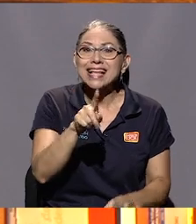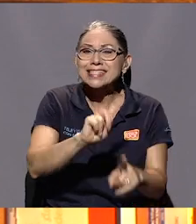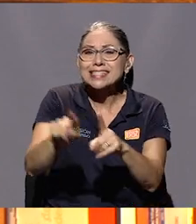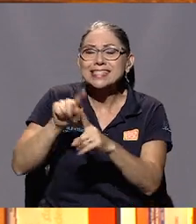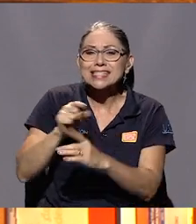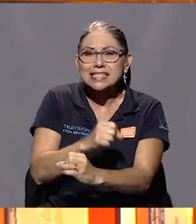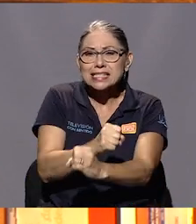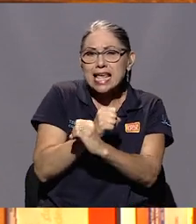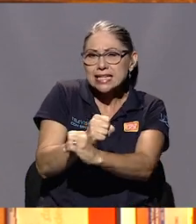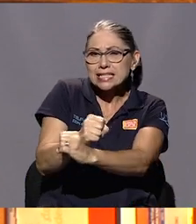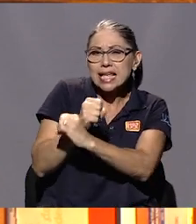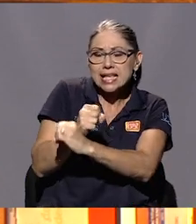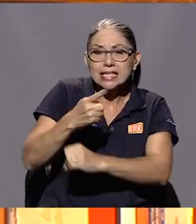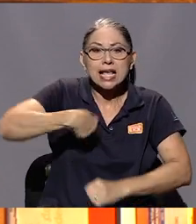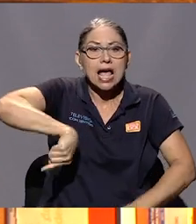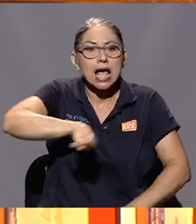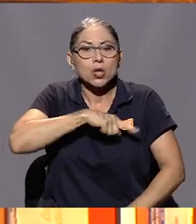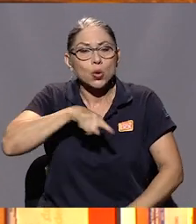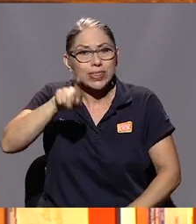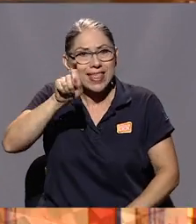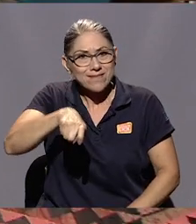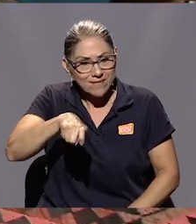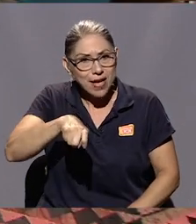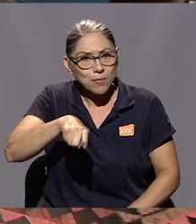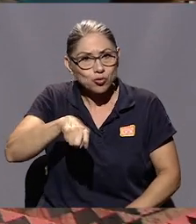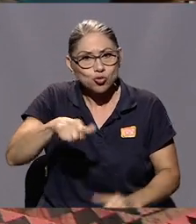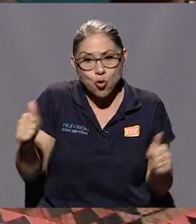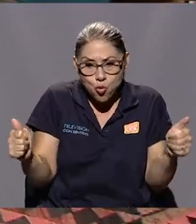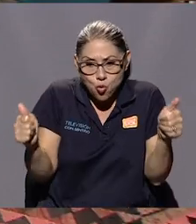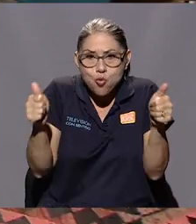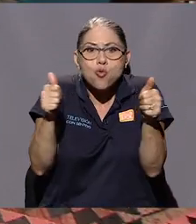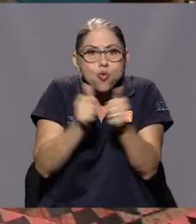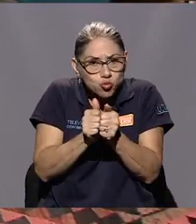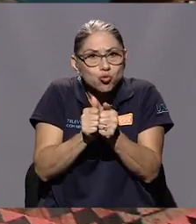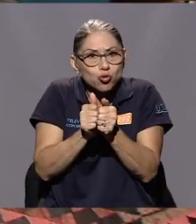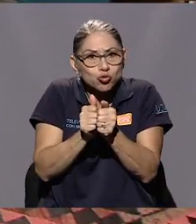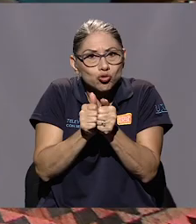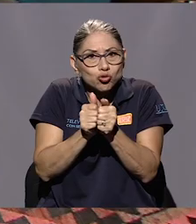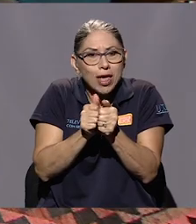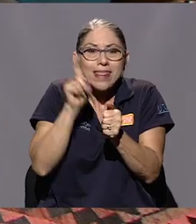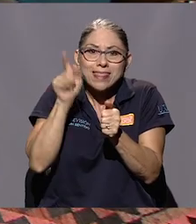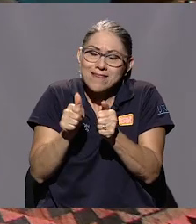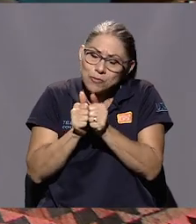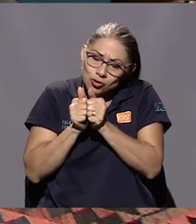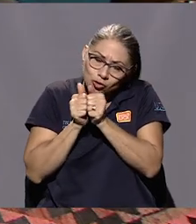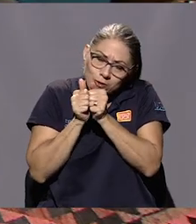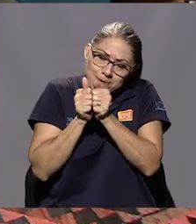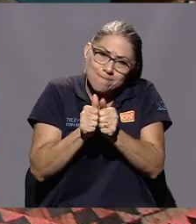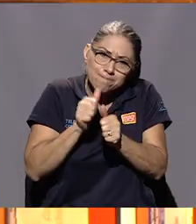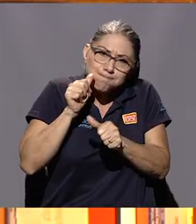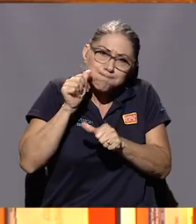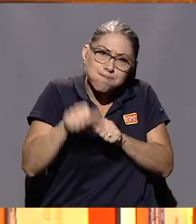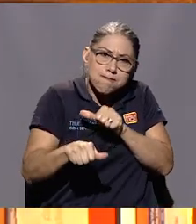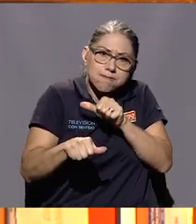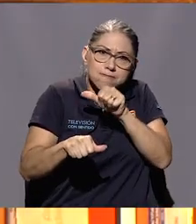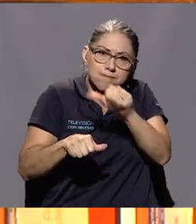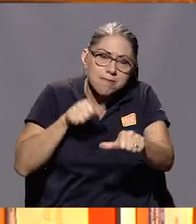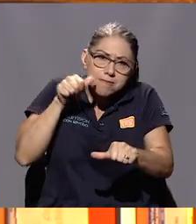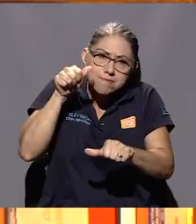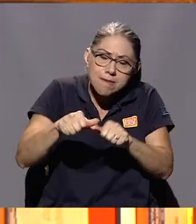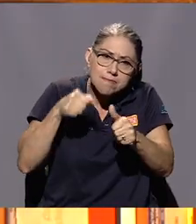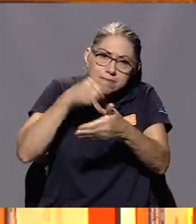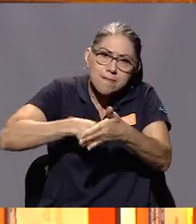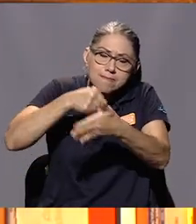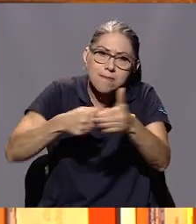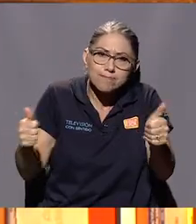esas certezas de que debemos de tirar juntas y juntos de la carreta, creo